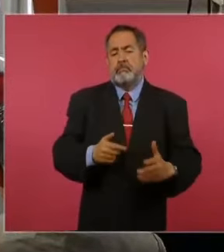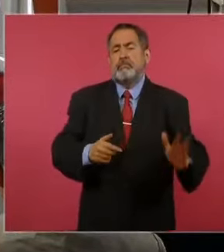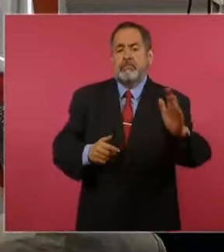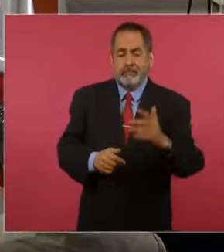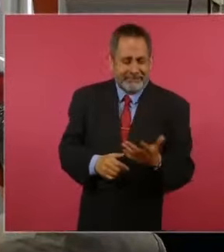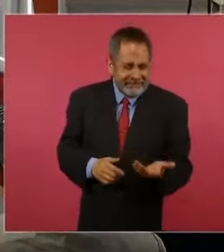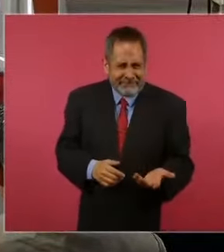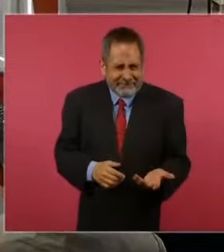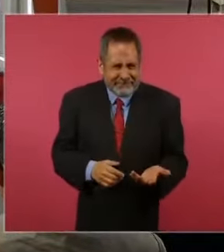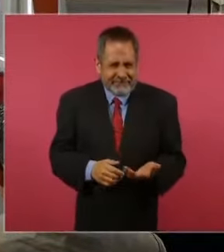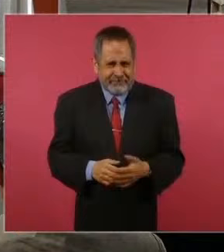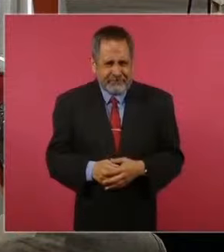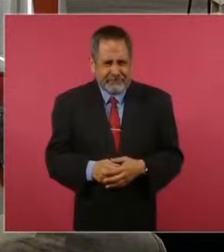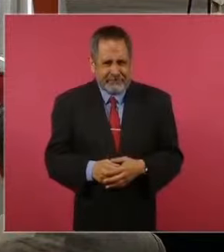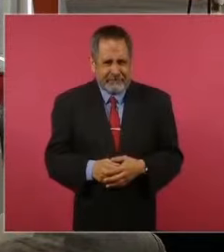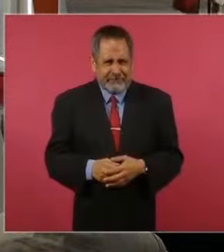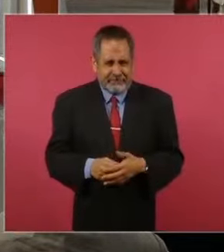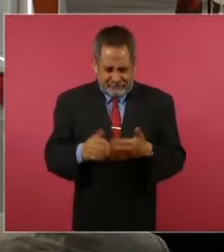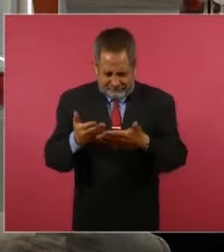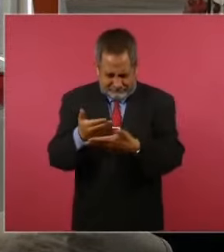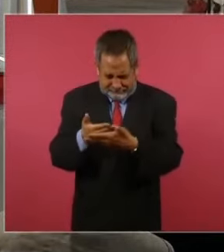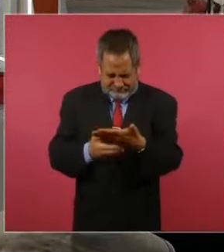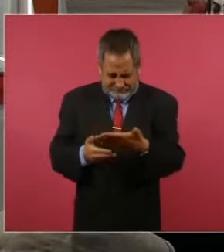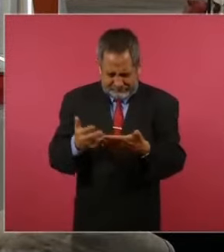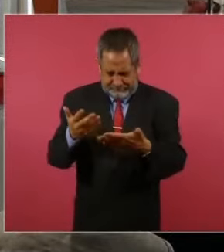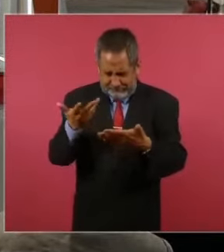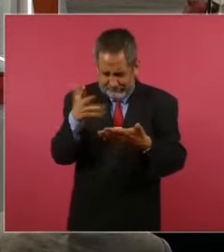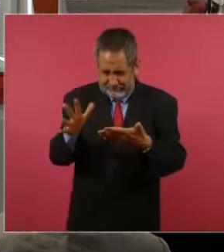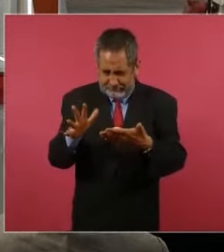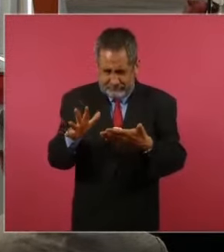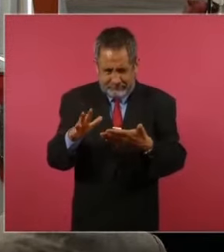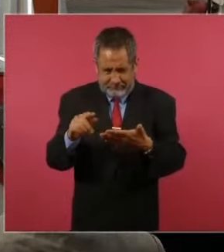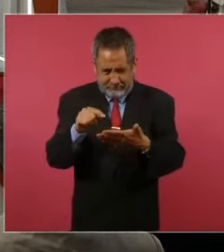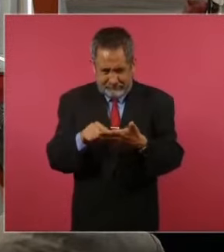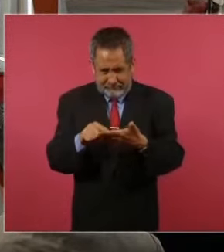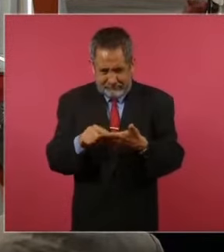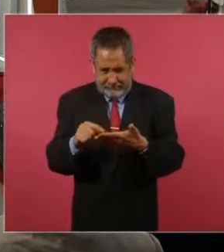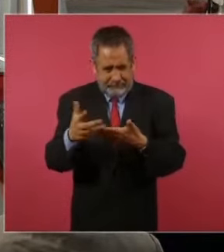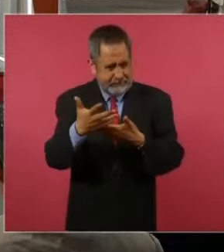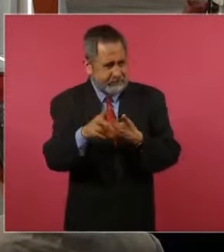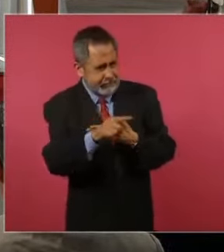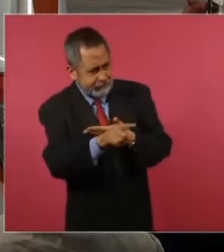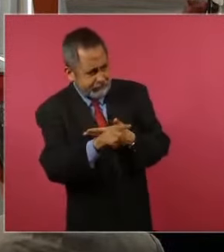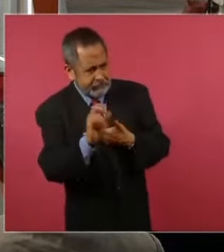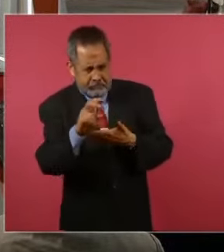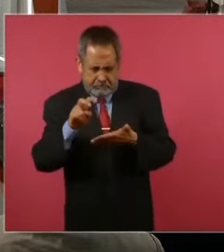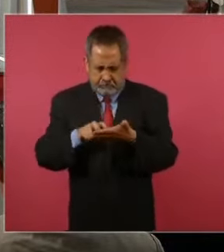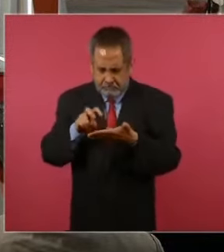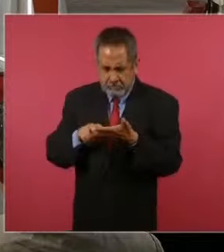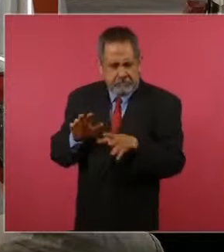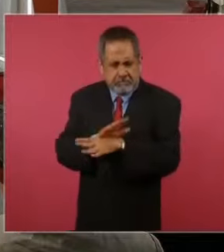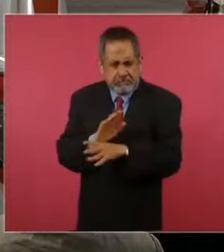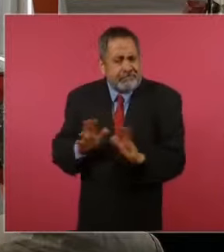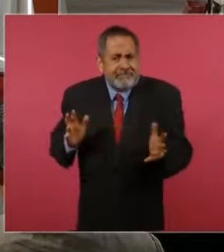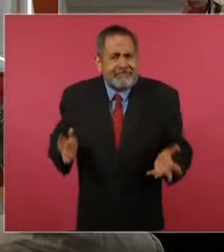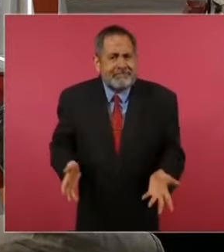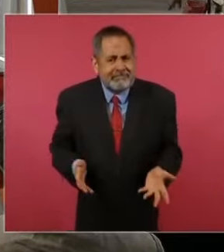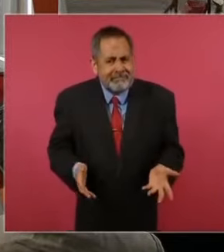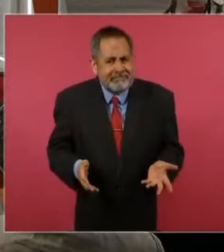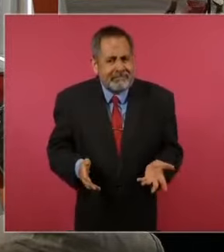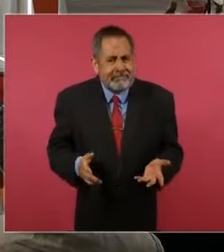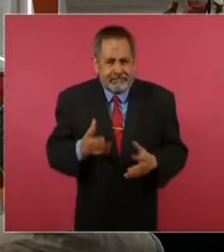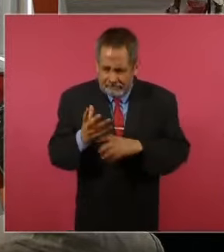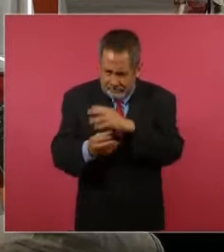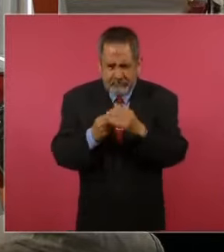En vez de… a ver, se trata de un asunto delicado, vamos a